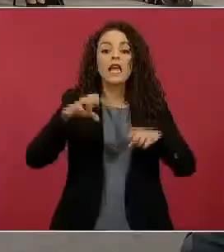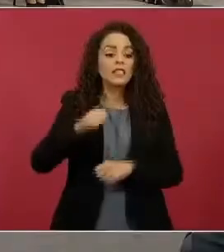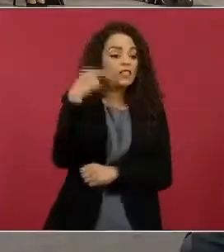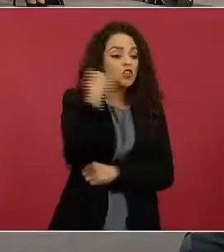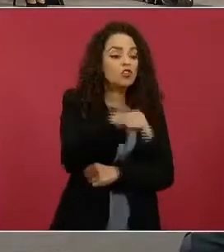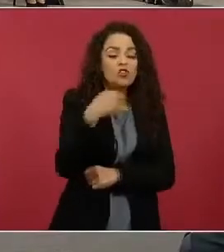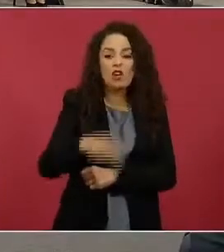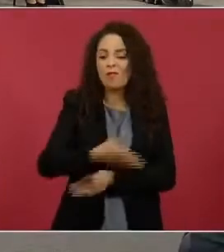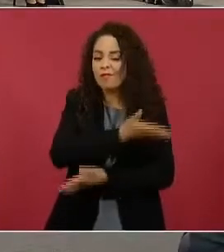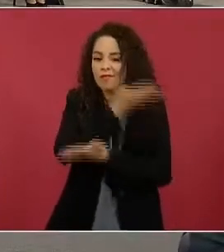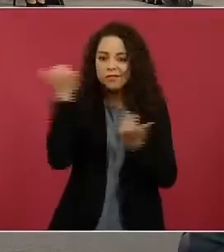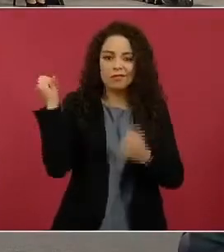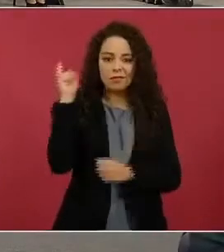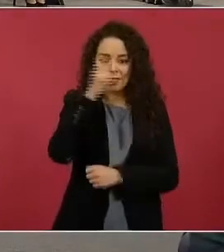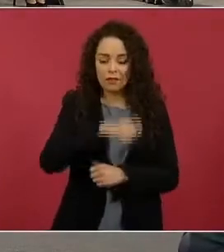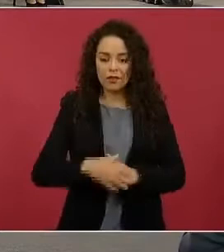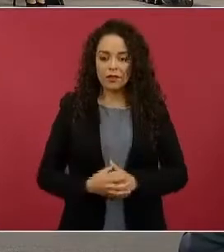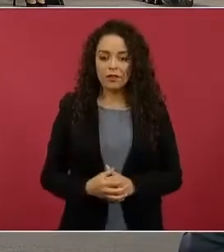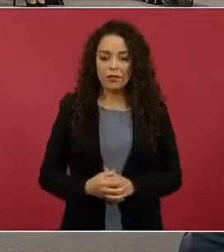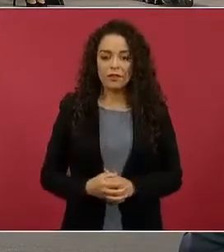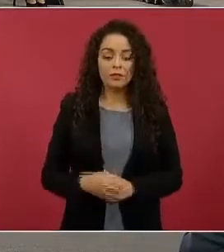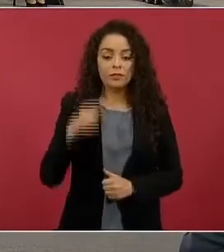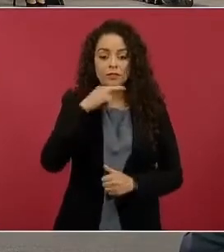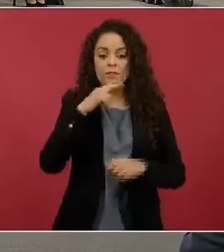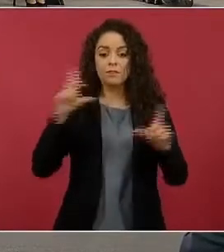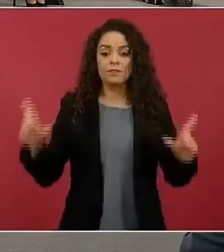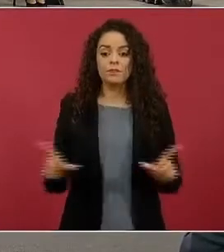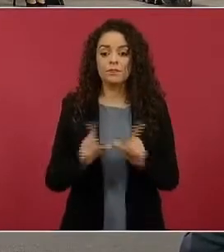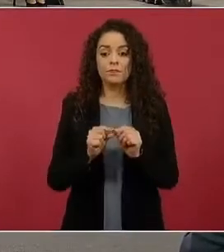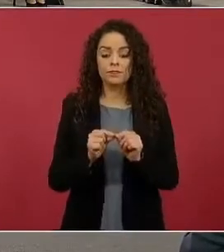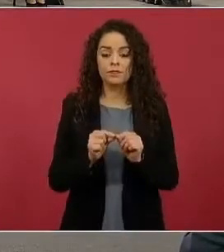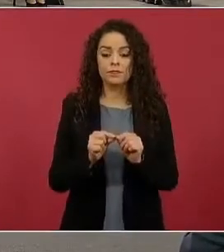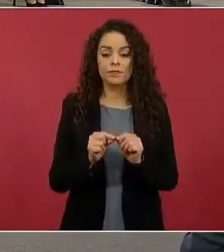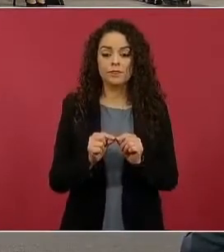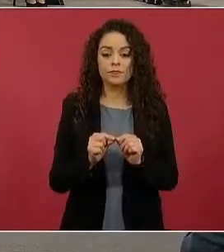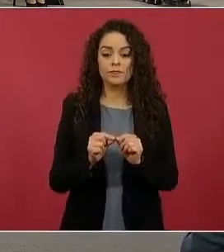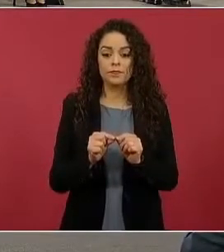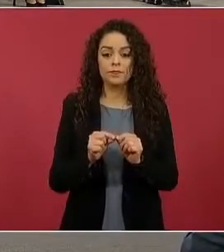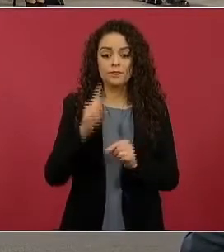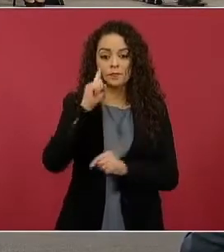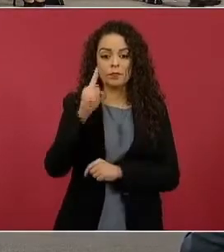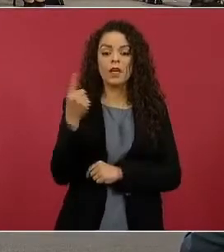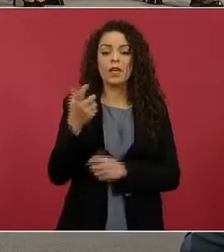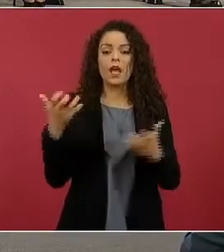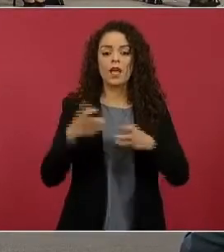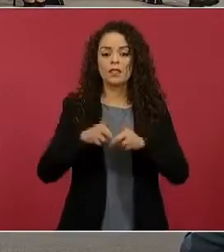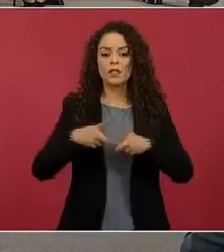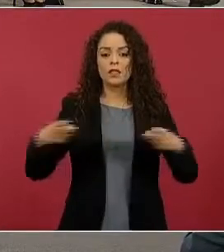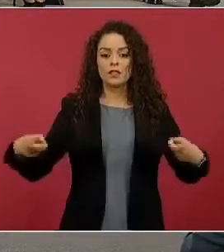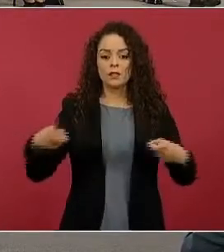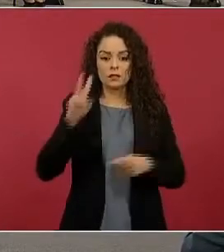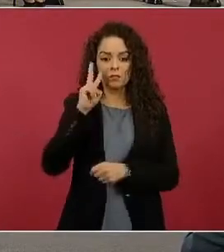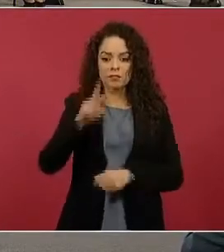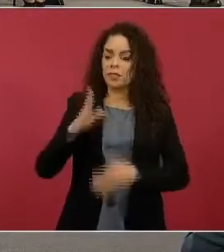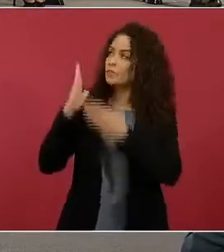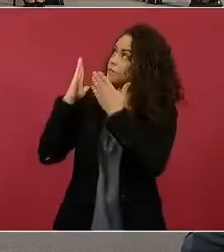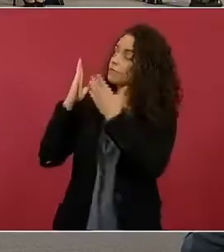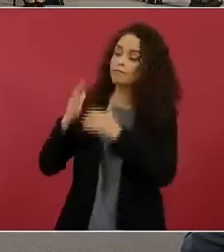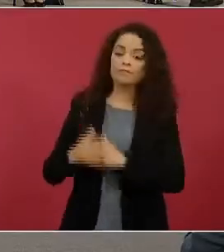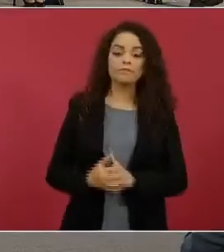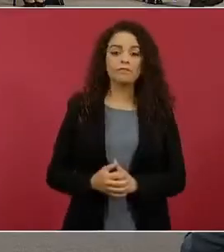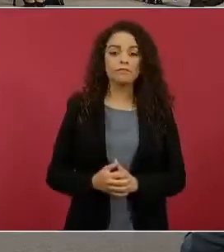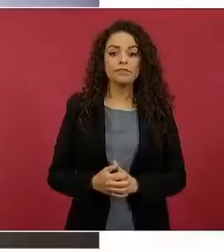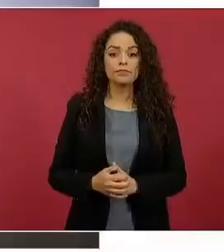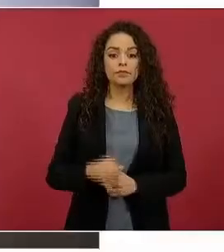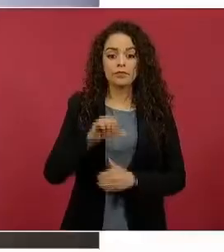presentar algunas láminas rápido de lo que es la infraestructura que se ha venido desarrollando. Este es el Centro